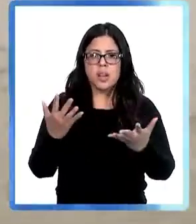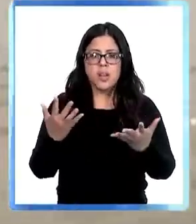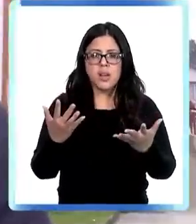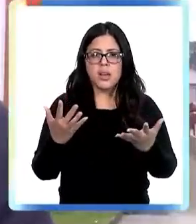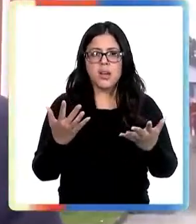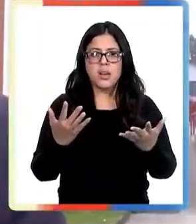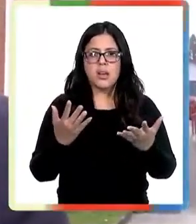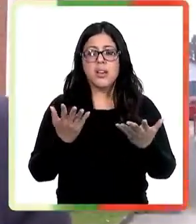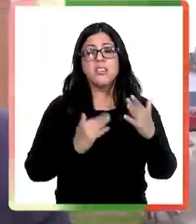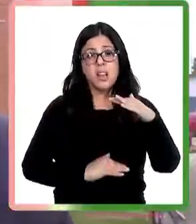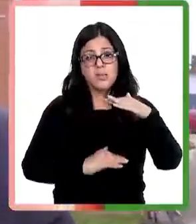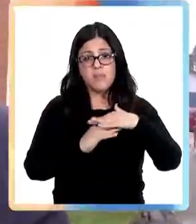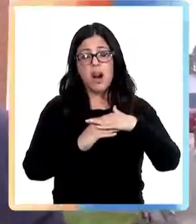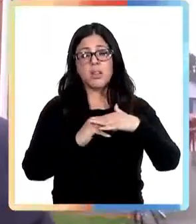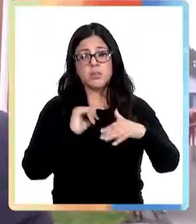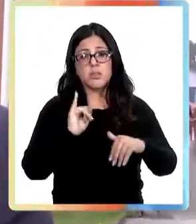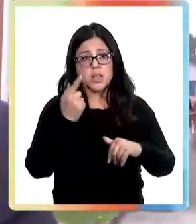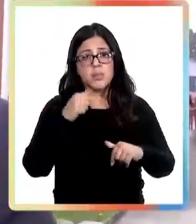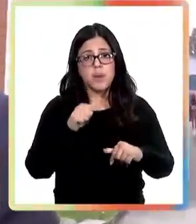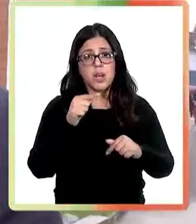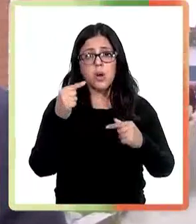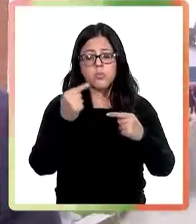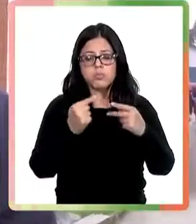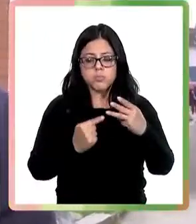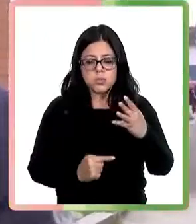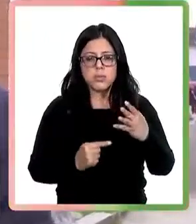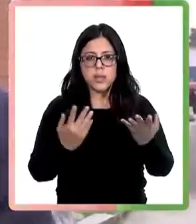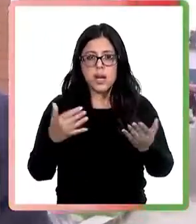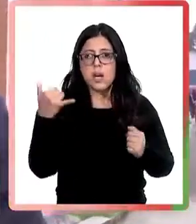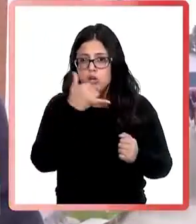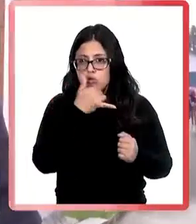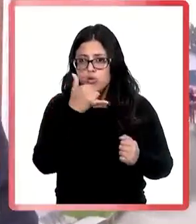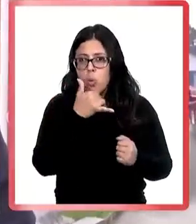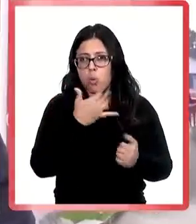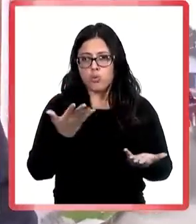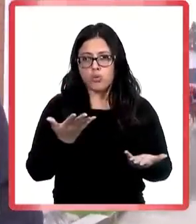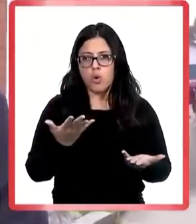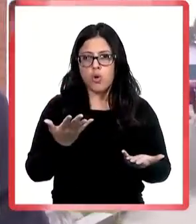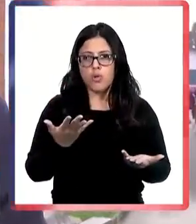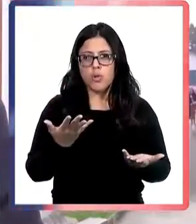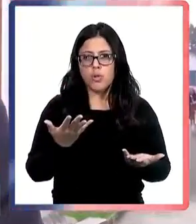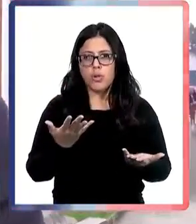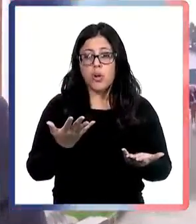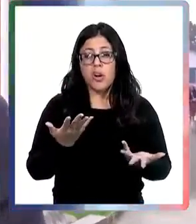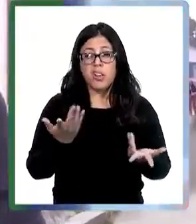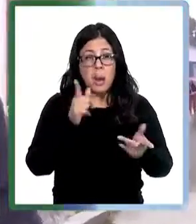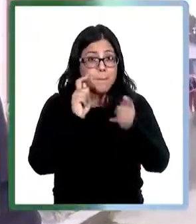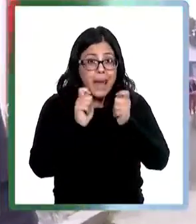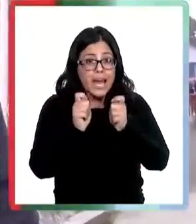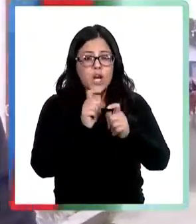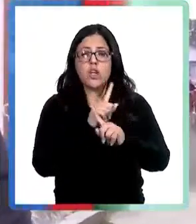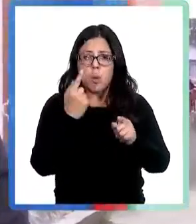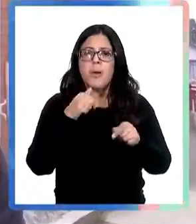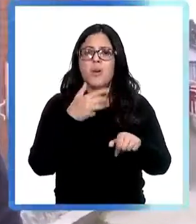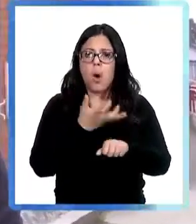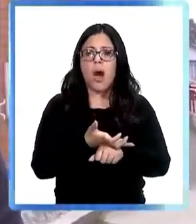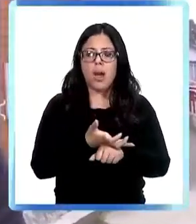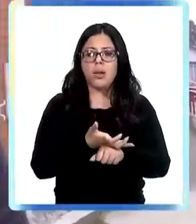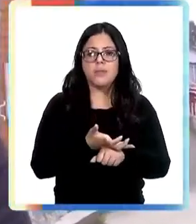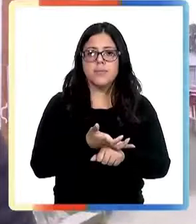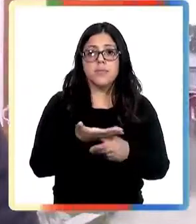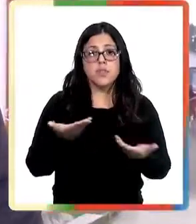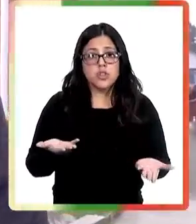dentro del límite pero sí en un par de puntos con presencia de contaminación. Todavía no en los rangos críticos pero sí con presencia.